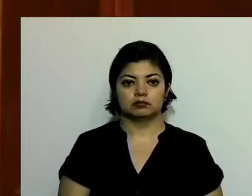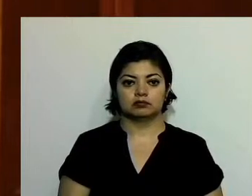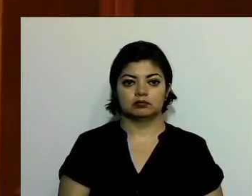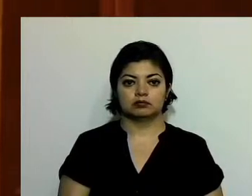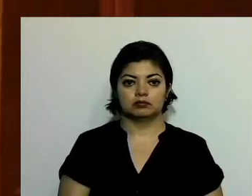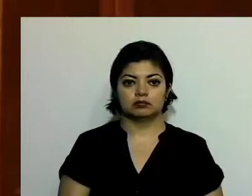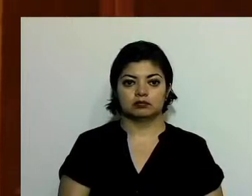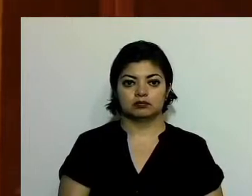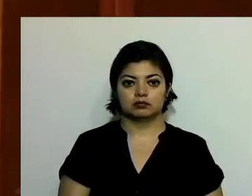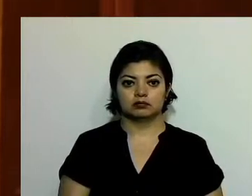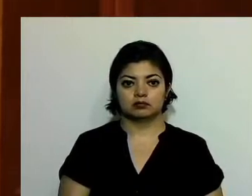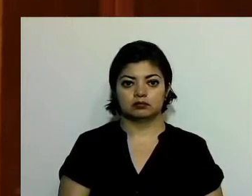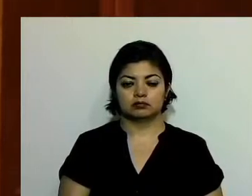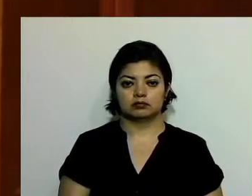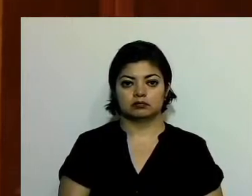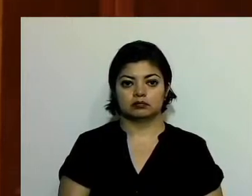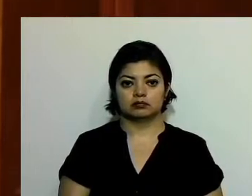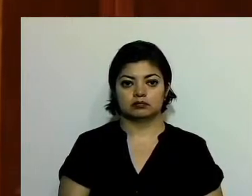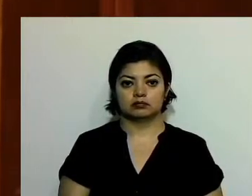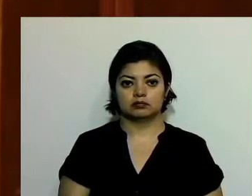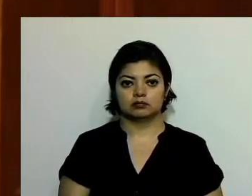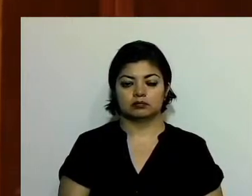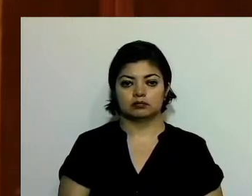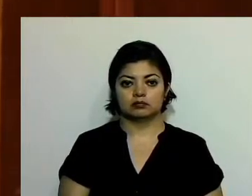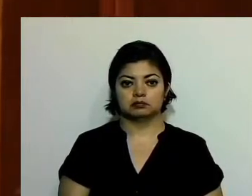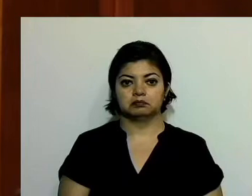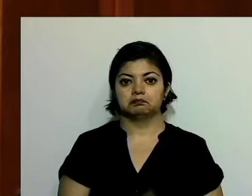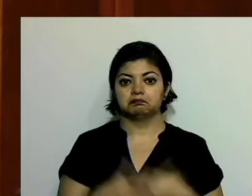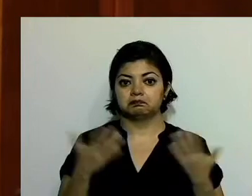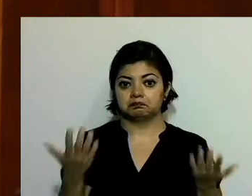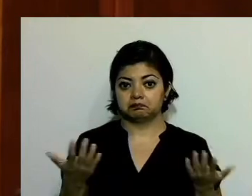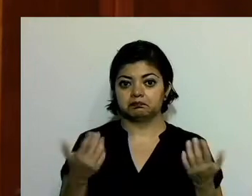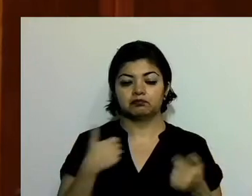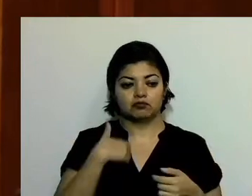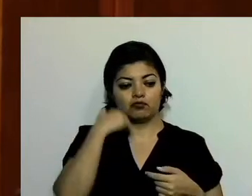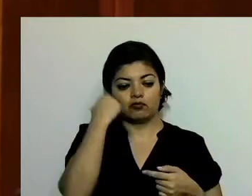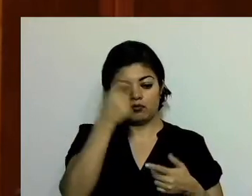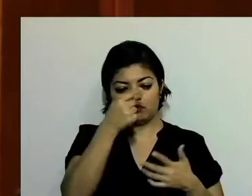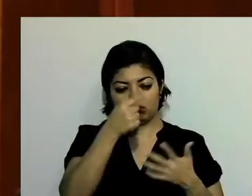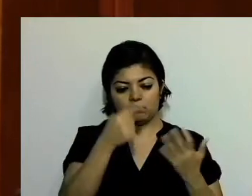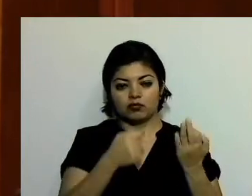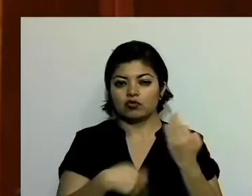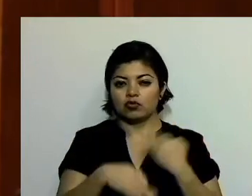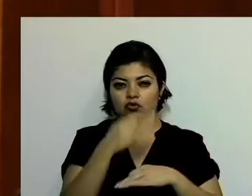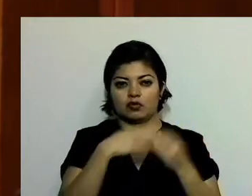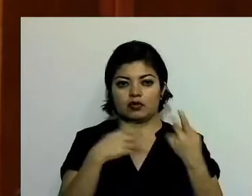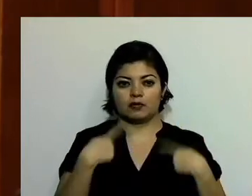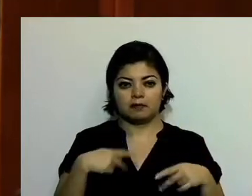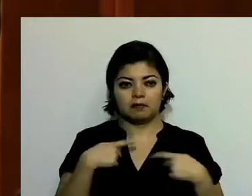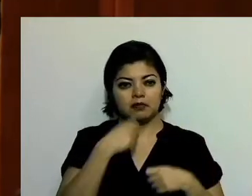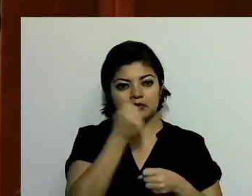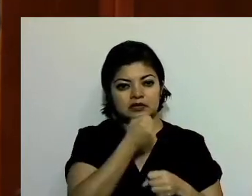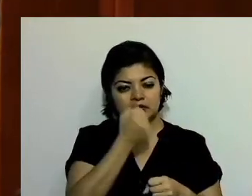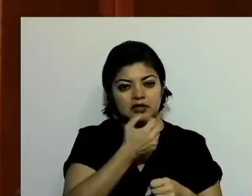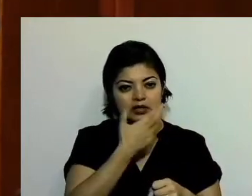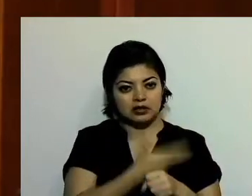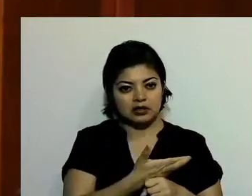Pero qué decir de todo el personal. El personal secretarial, el personal de